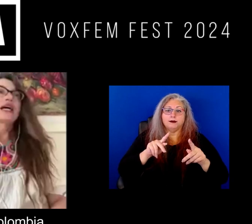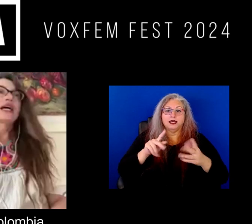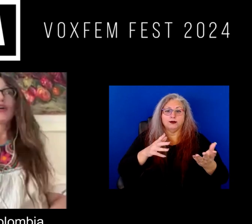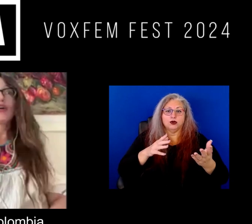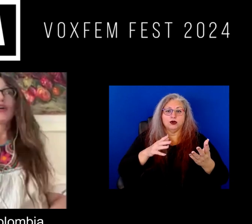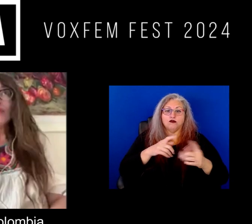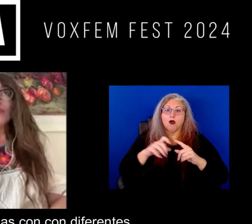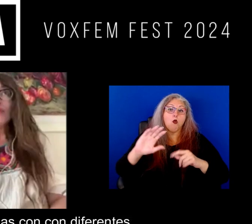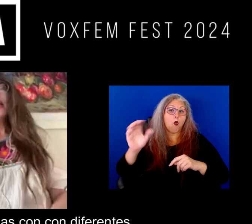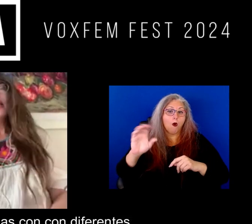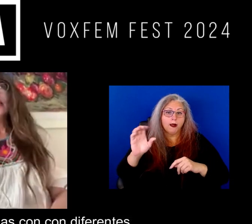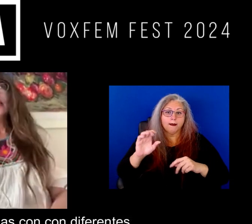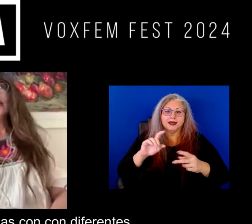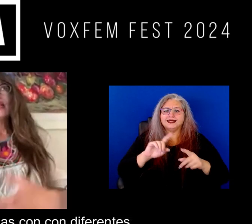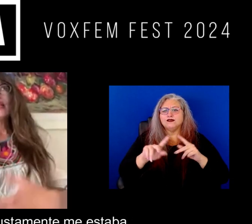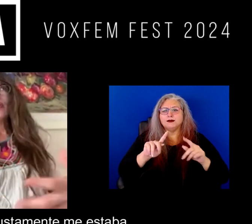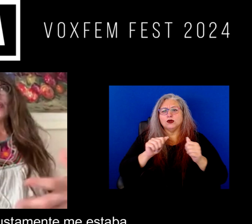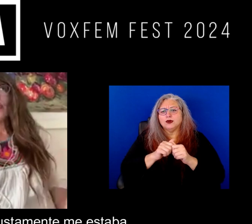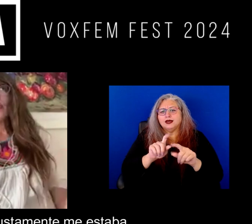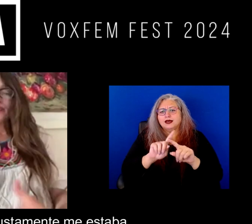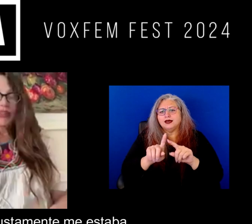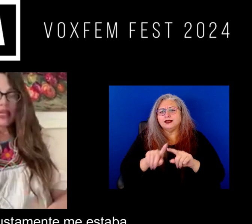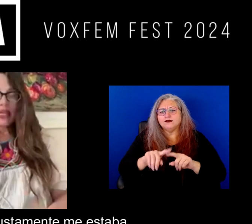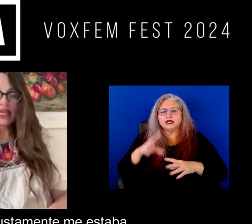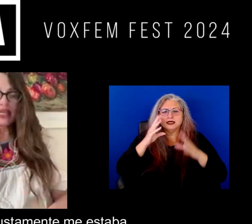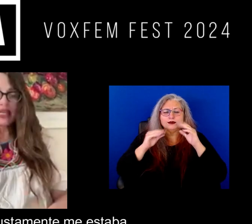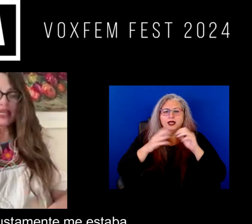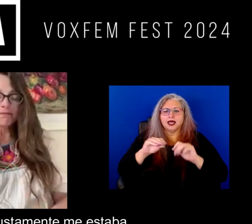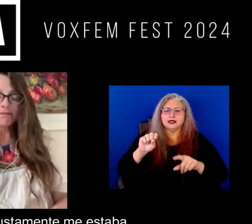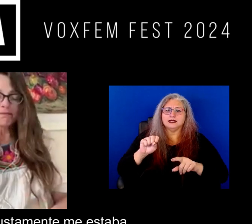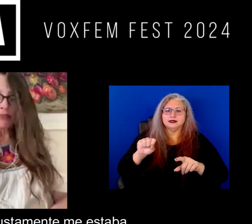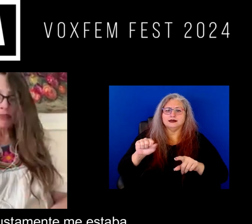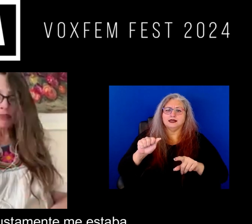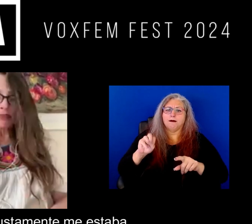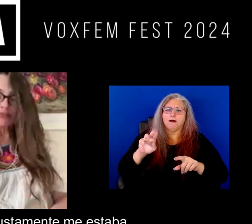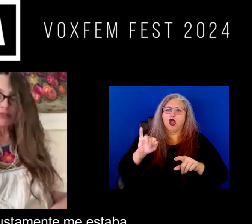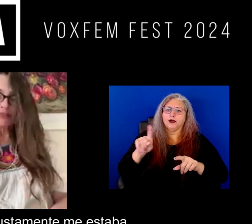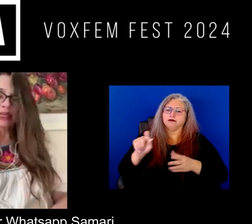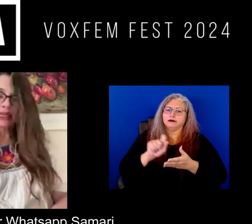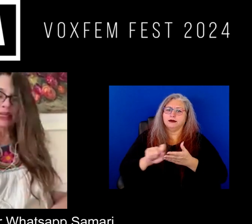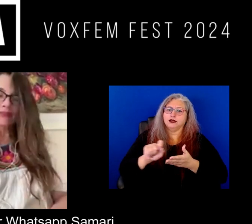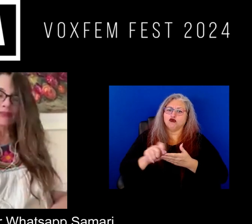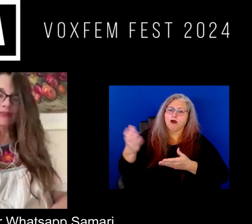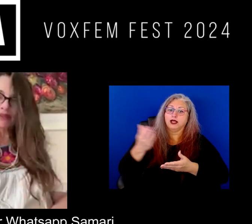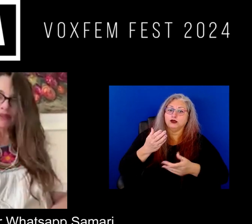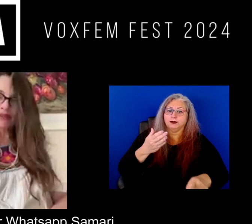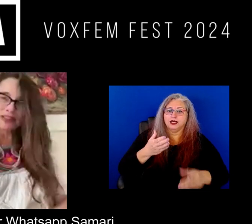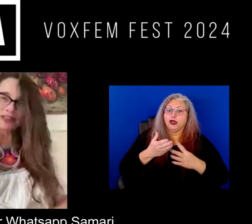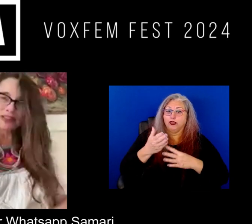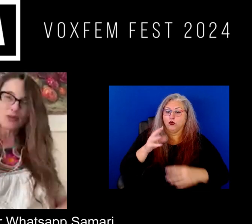camino ¿no? de Colombia diferentes personas con diferentes experiencias y justamente